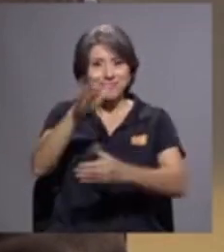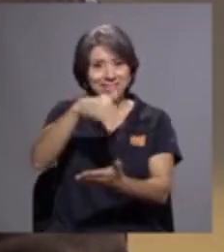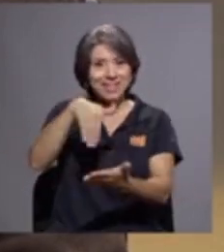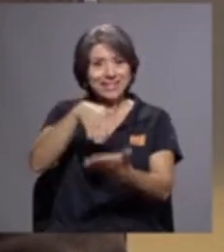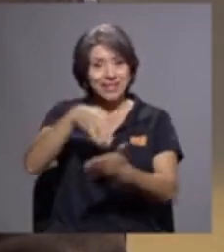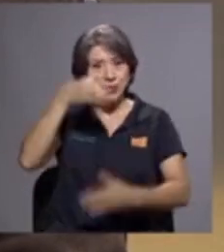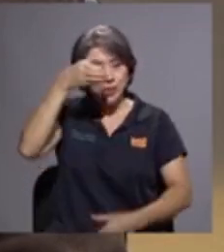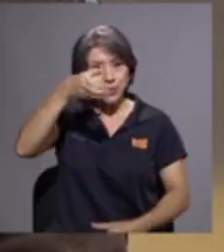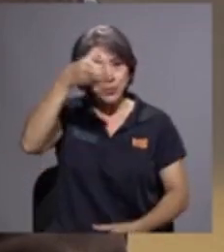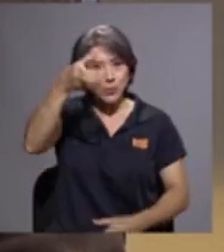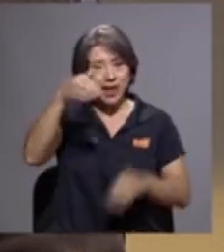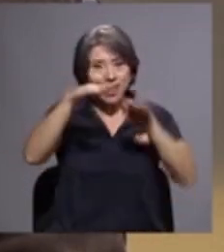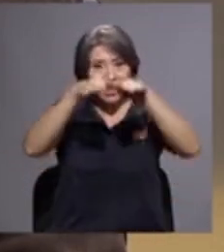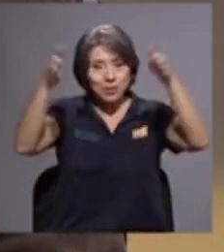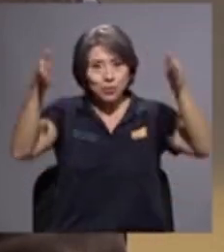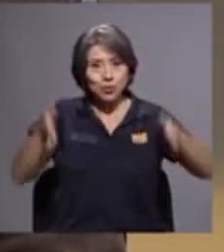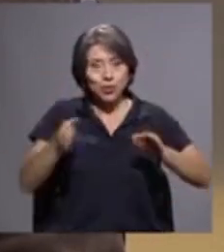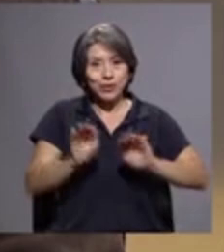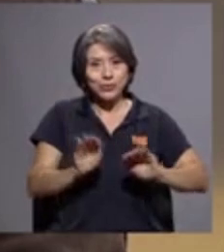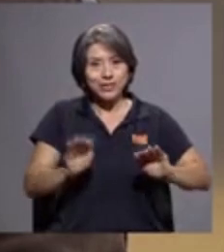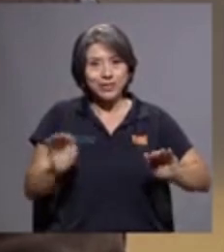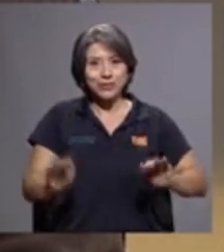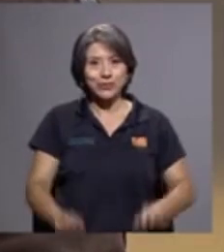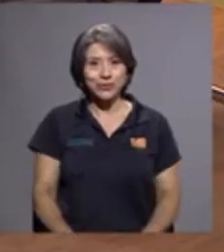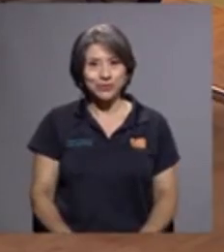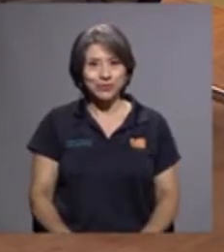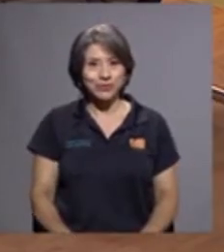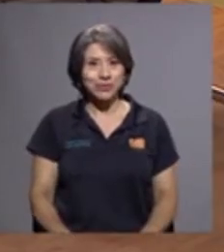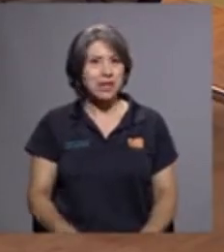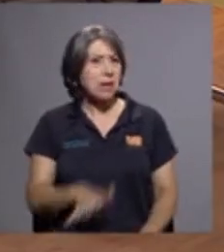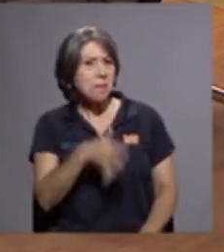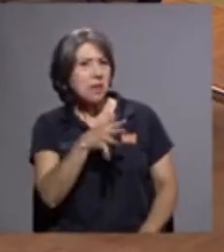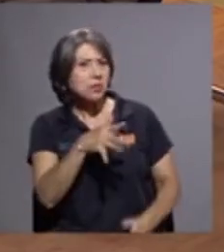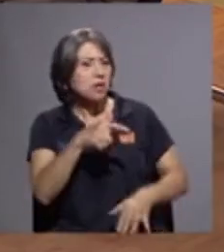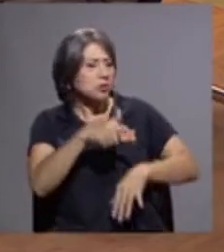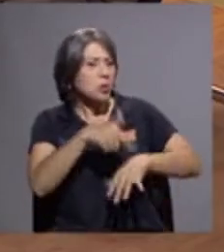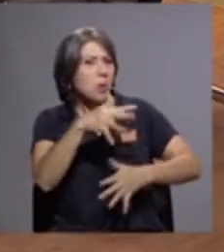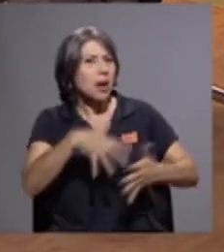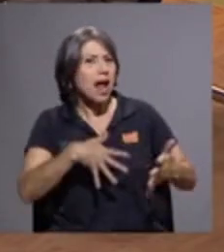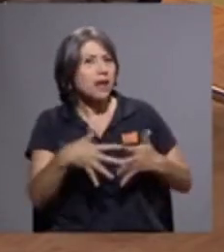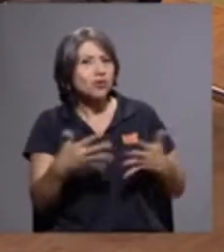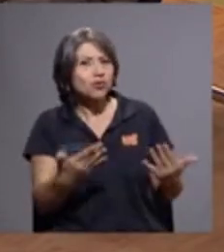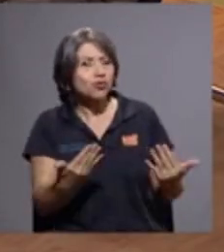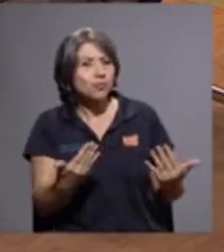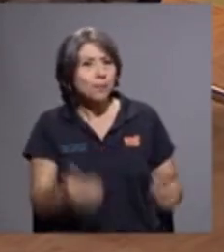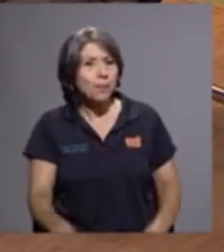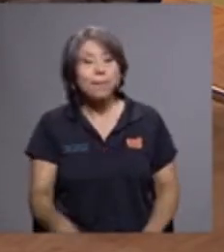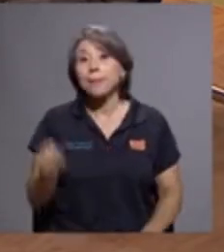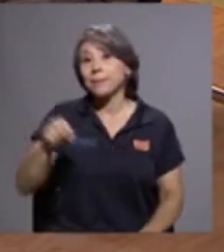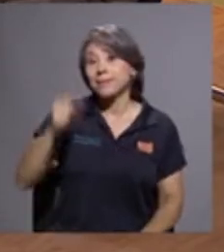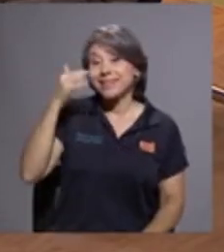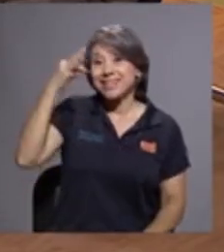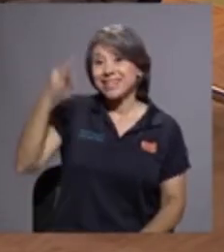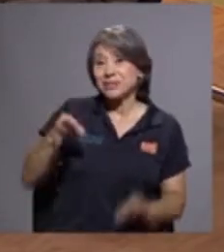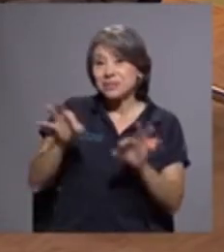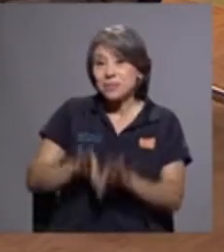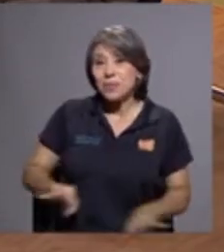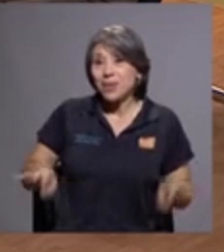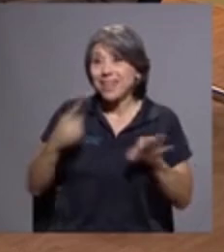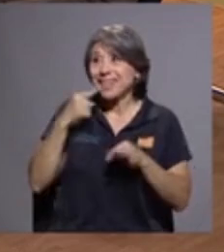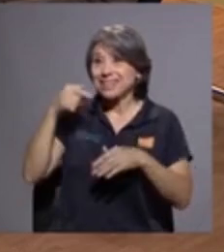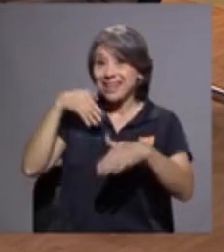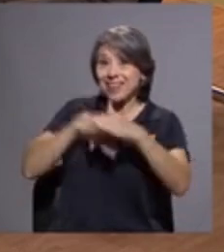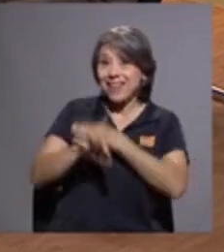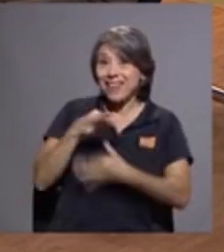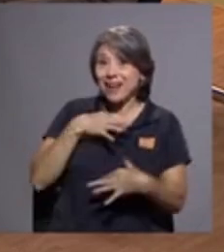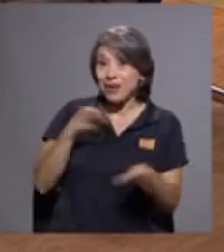Cultura del Museo de los Niños. Más o menos, tal vez horario, ¿verdad? Sí, tal vez, bueno, creo que es importantísimo decir que es gratuita,